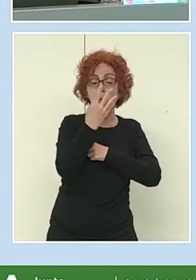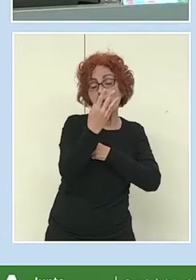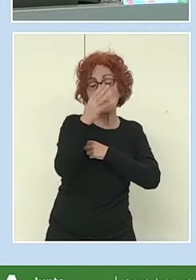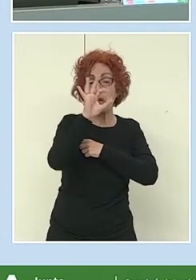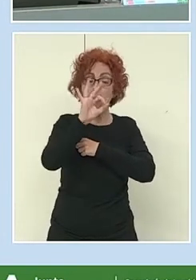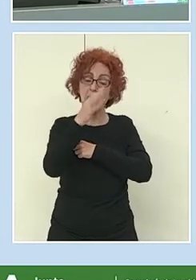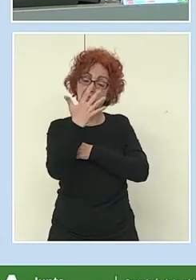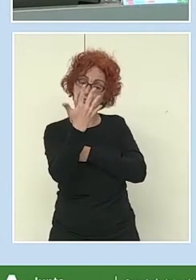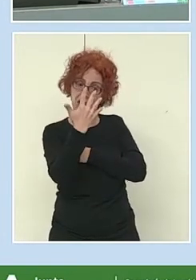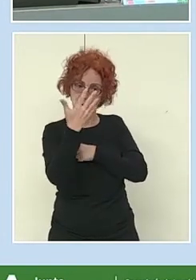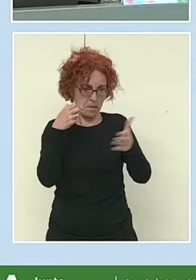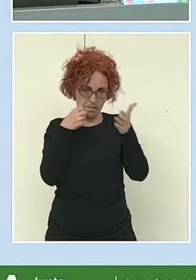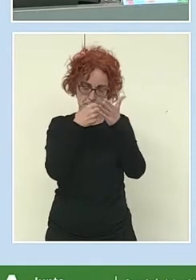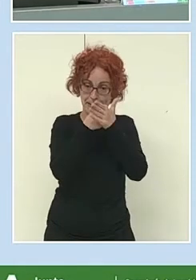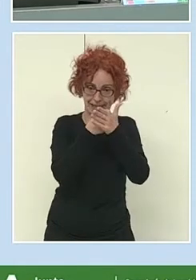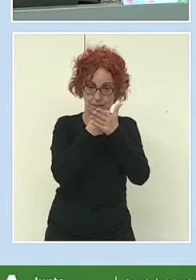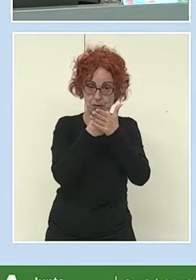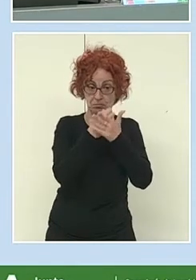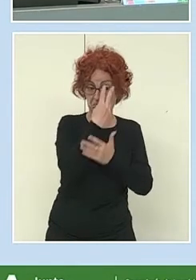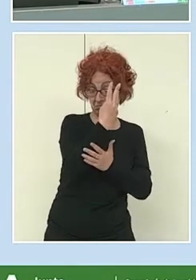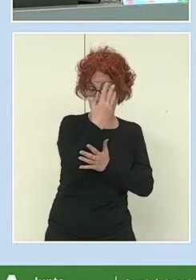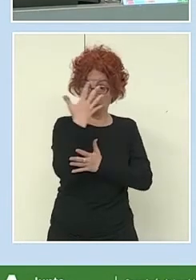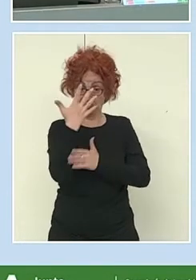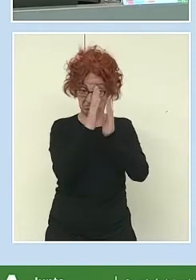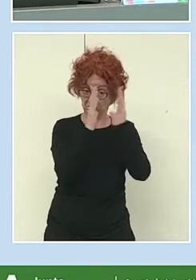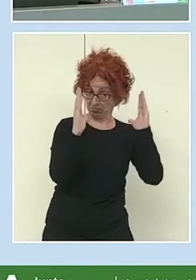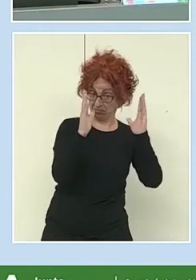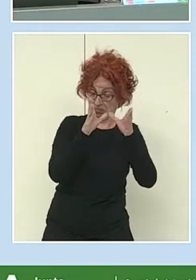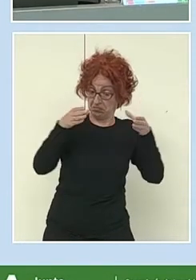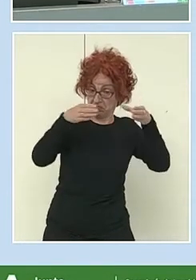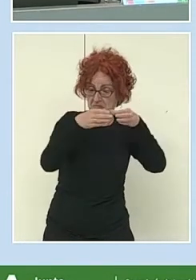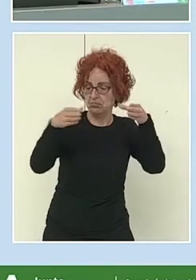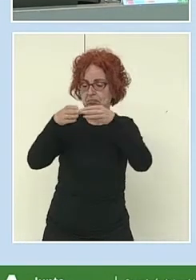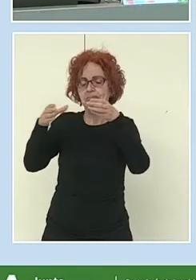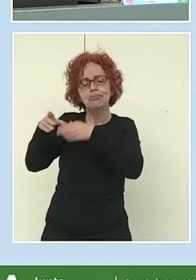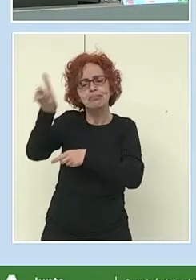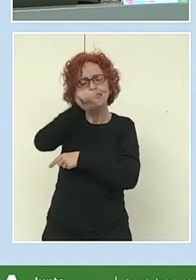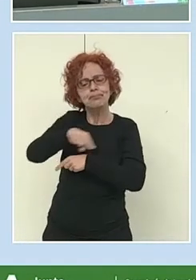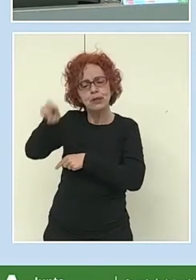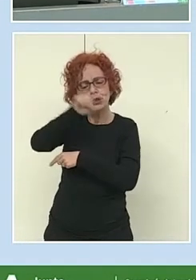aula donde decidan que van a realizar un videojuego.